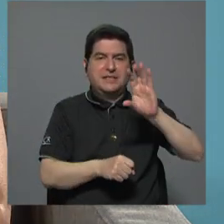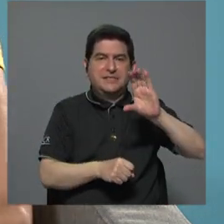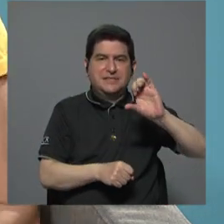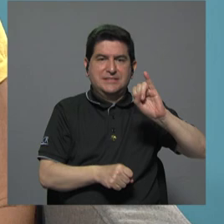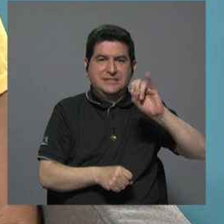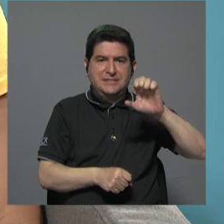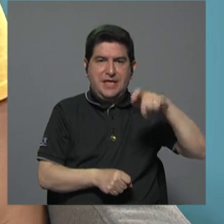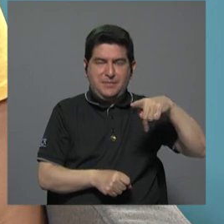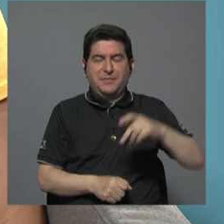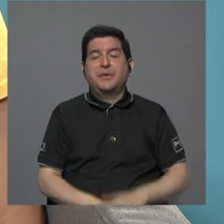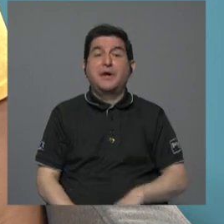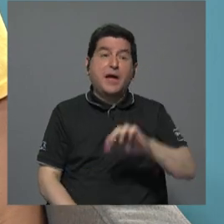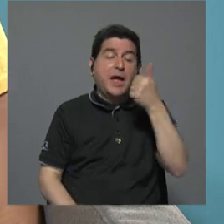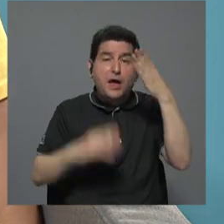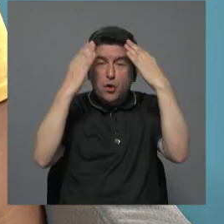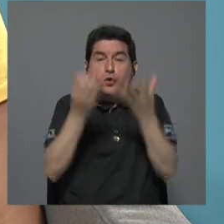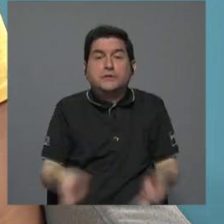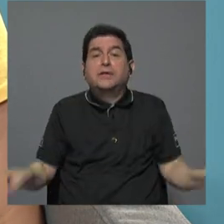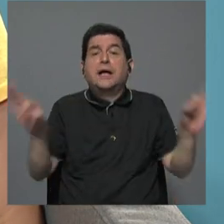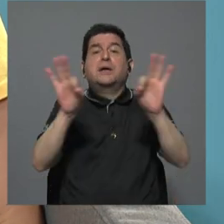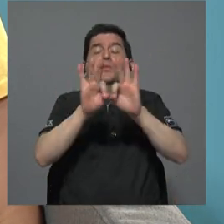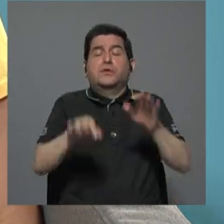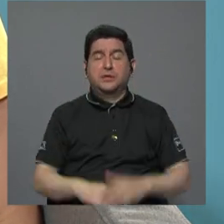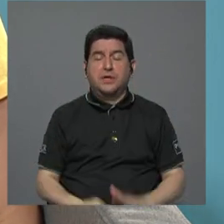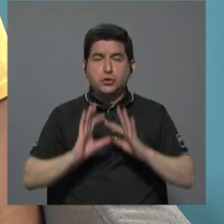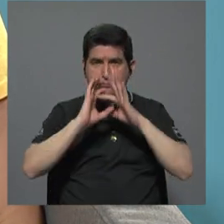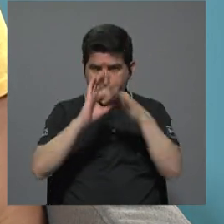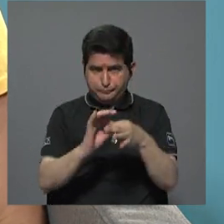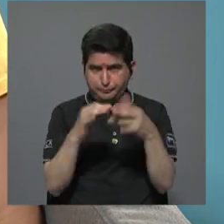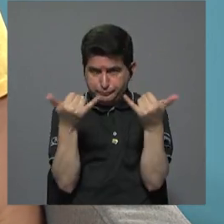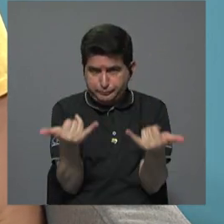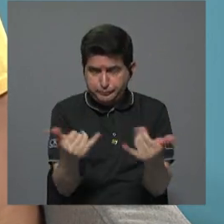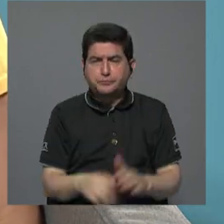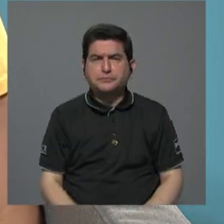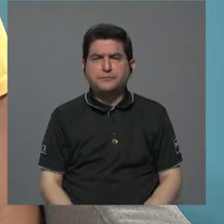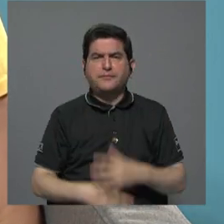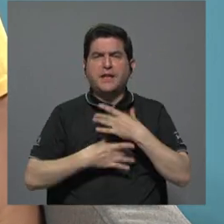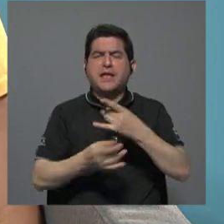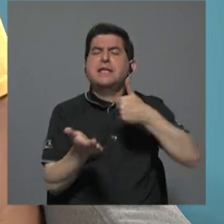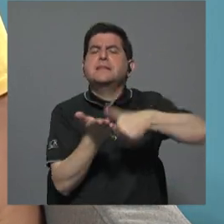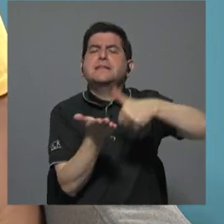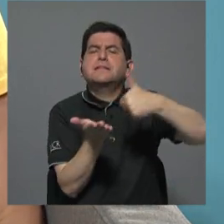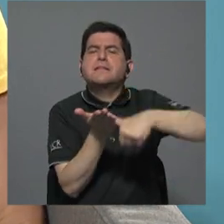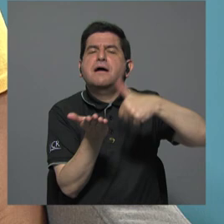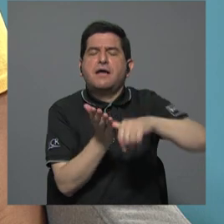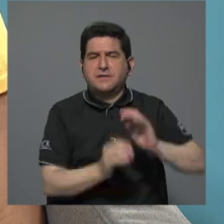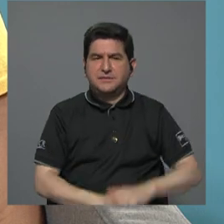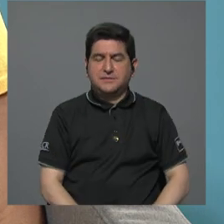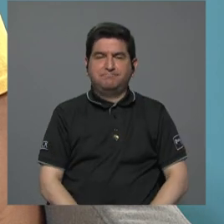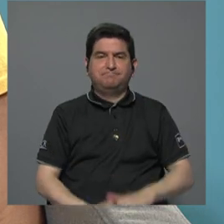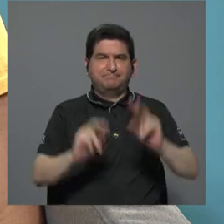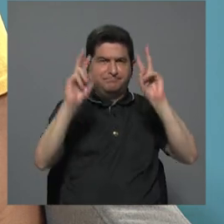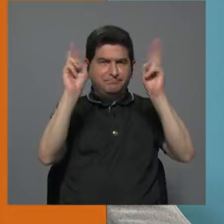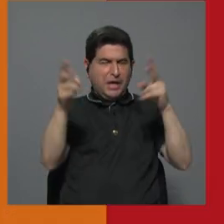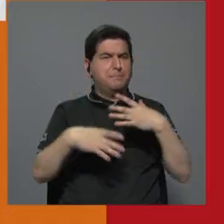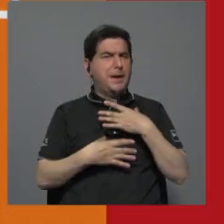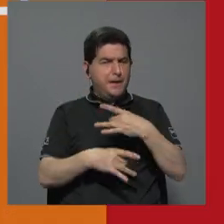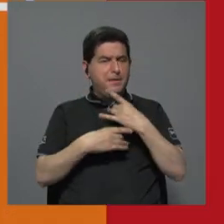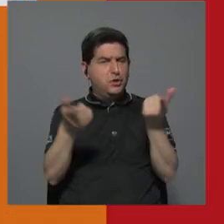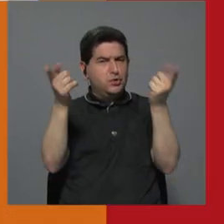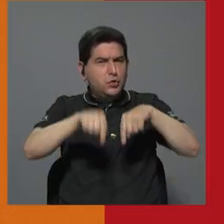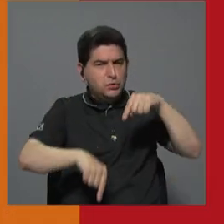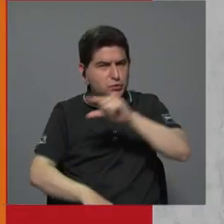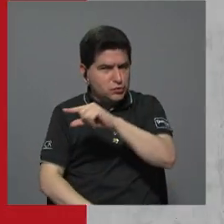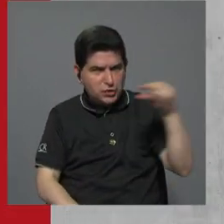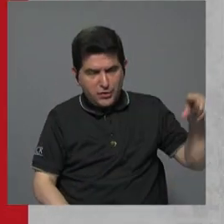información que haya y que sea relevante, pero esta tiene que ver más bien con la intención de voto. Justamente el tema... Interesantísimo lo que pasó